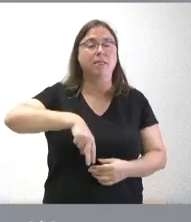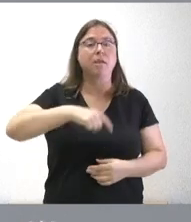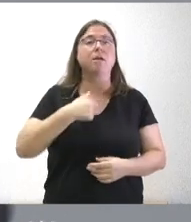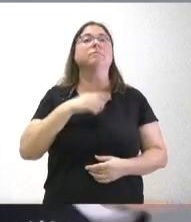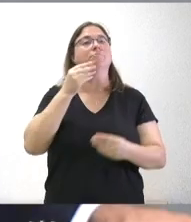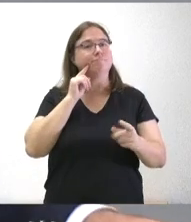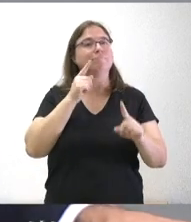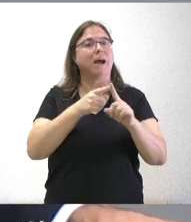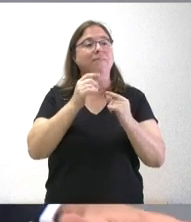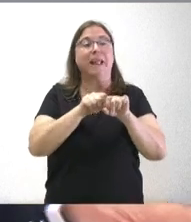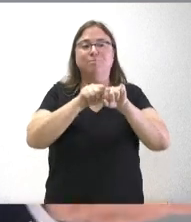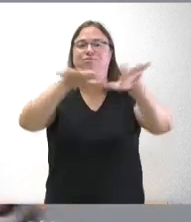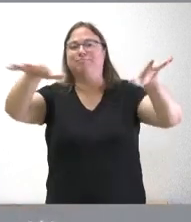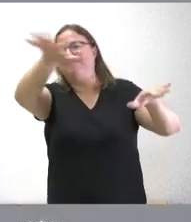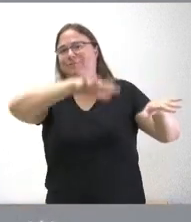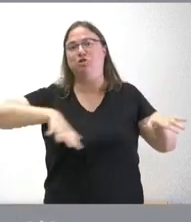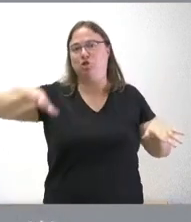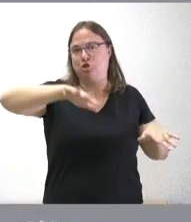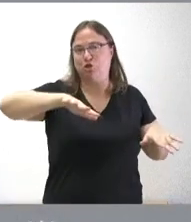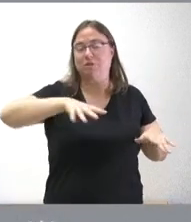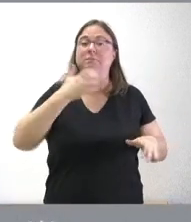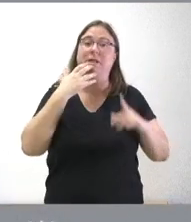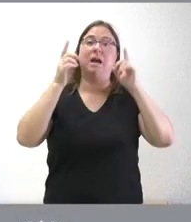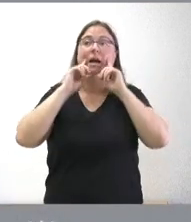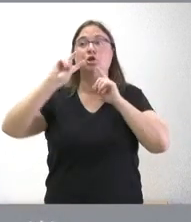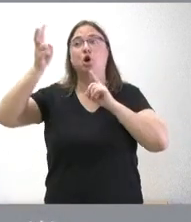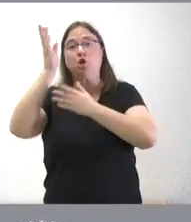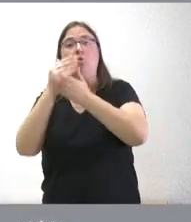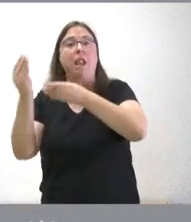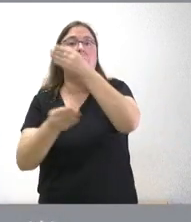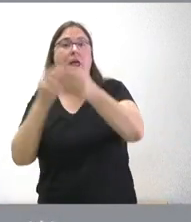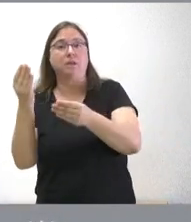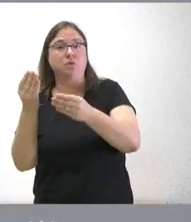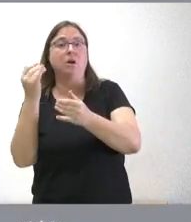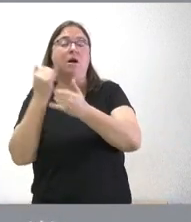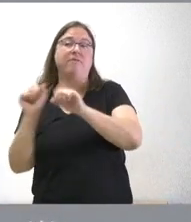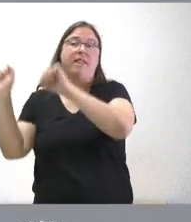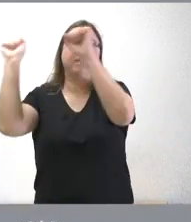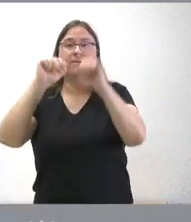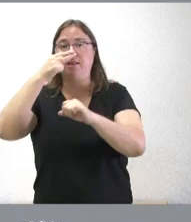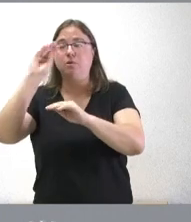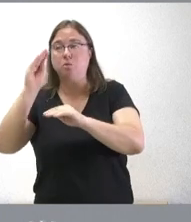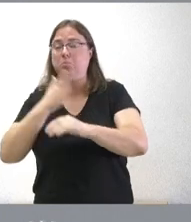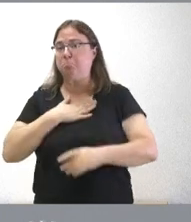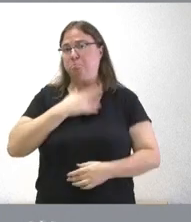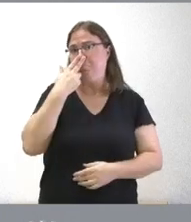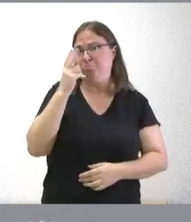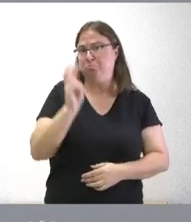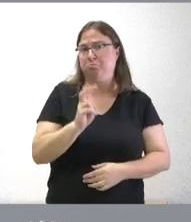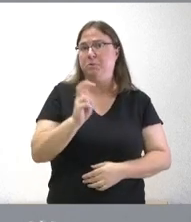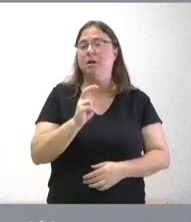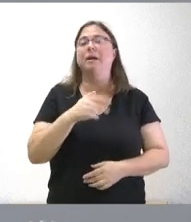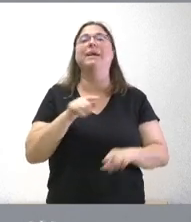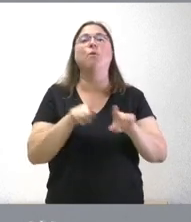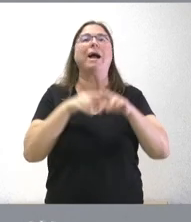objeto de extrapolación al resto de comunidades autónomas en este caso son otras las comunidades autónomas que defienden esos intereses que nos parecen a nosotros también viables no